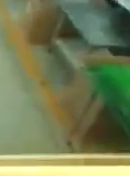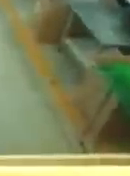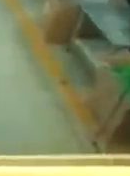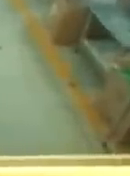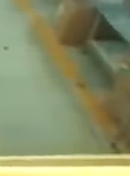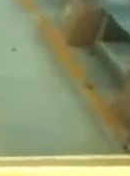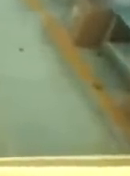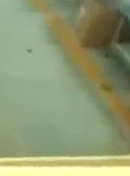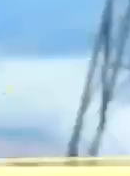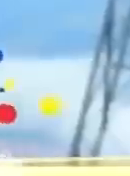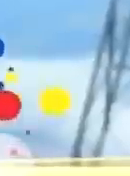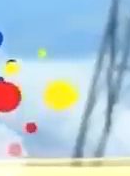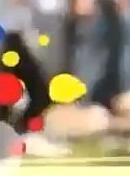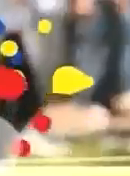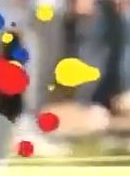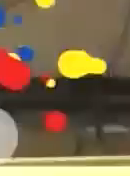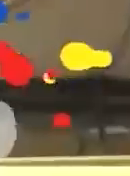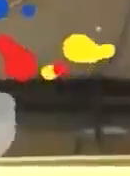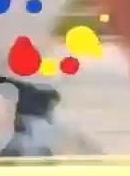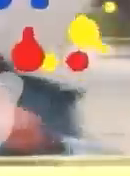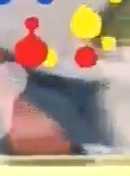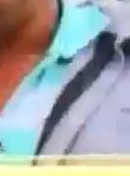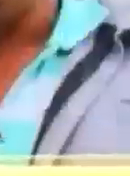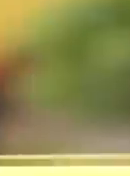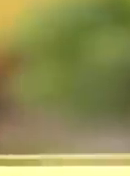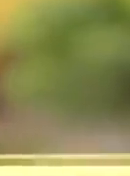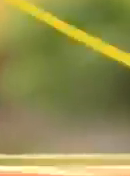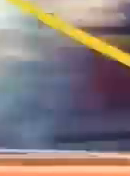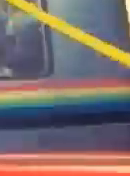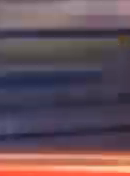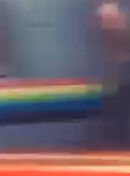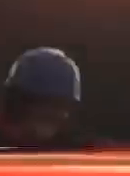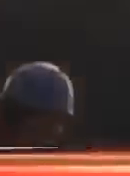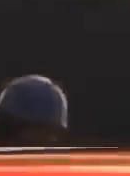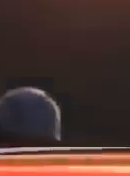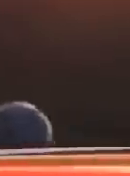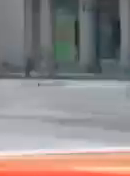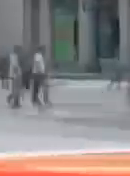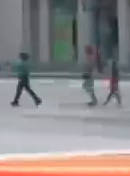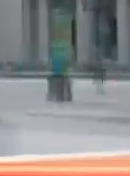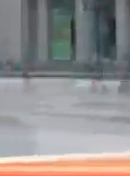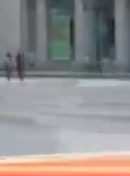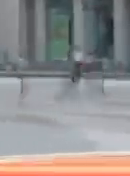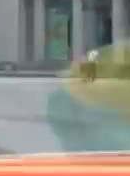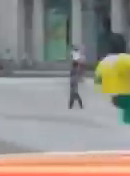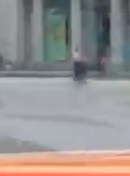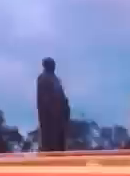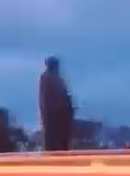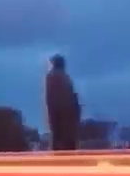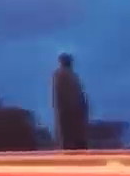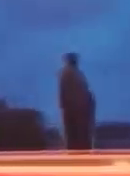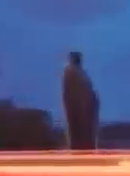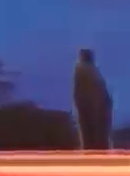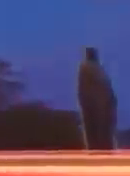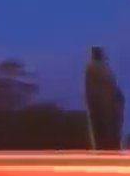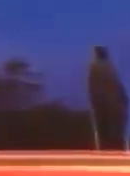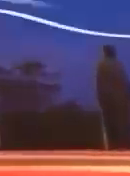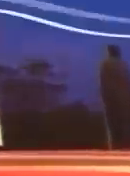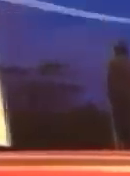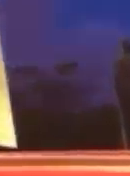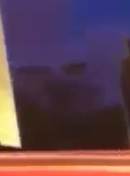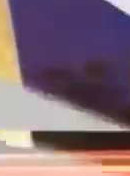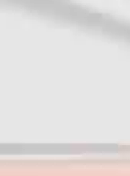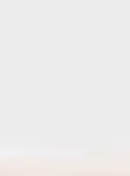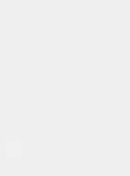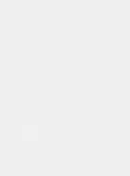Bienvenidos y bienvenidas a continuación una transmisión conjunta de radio y televisión por su derecho